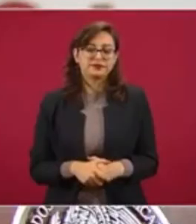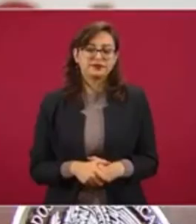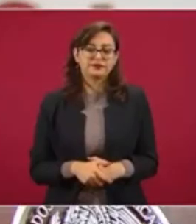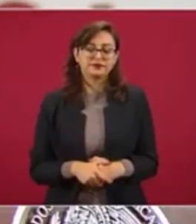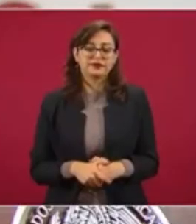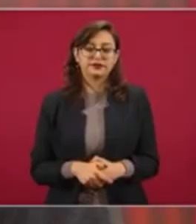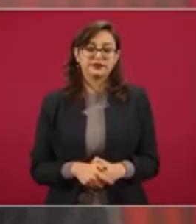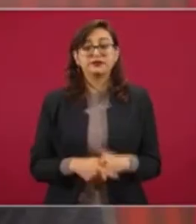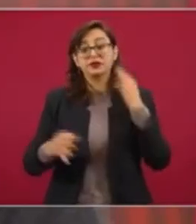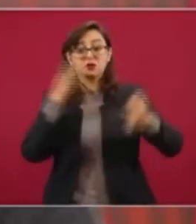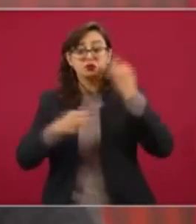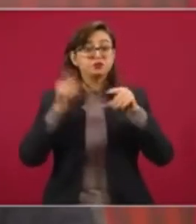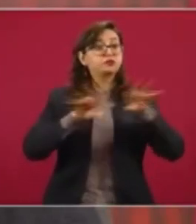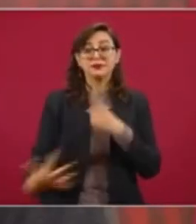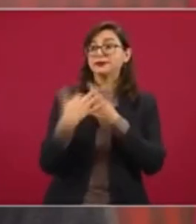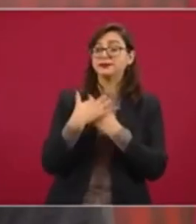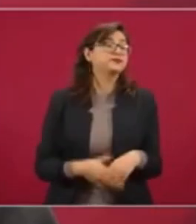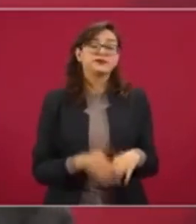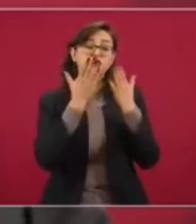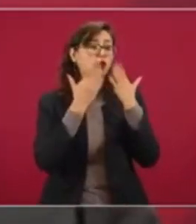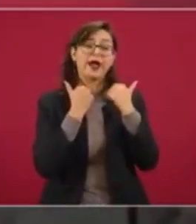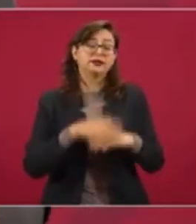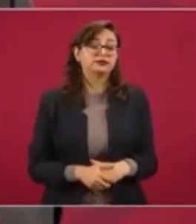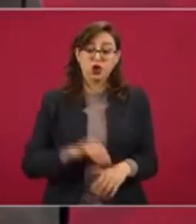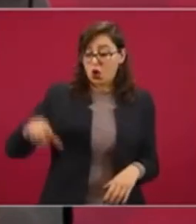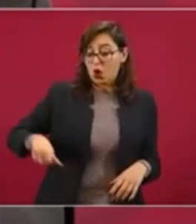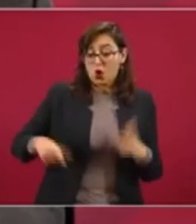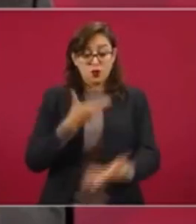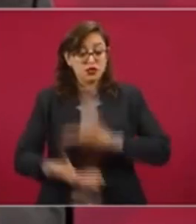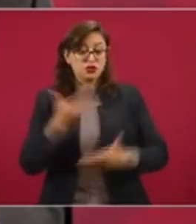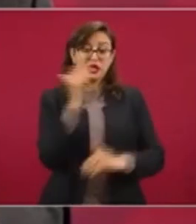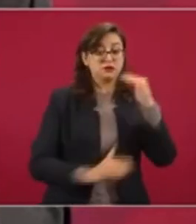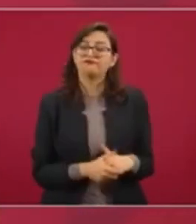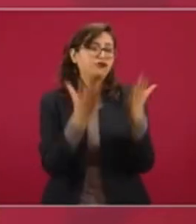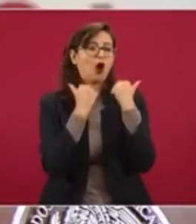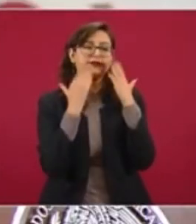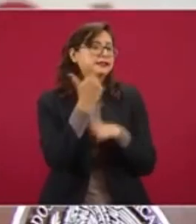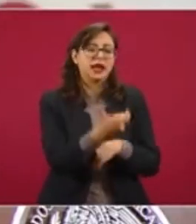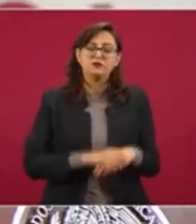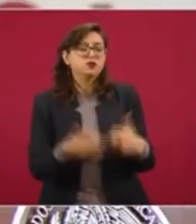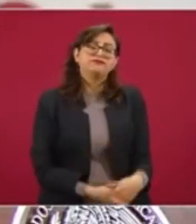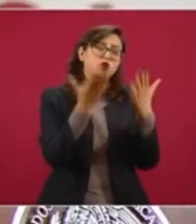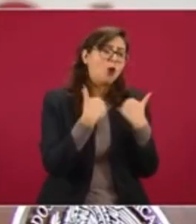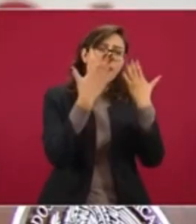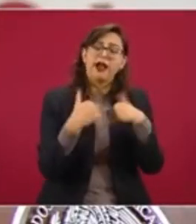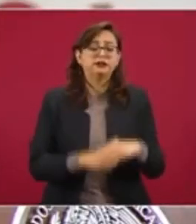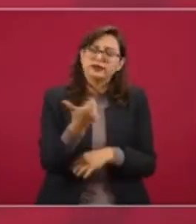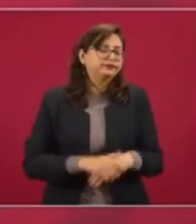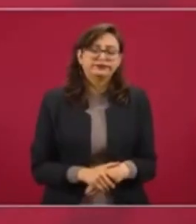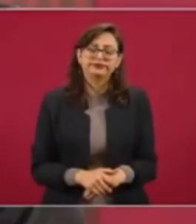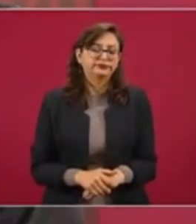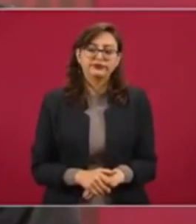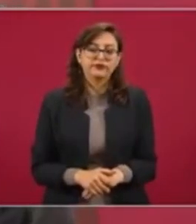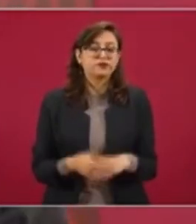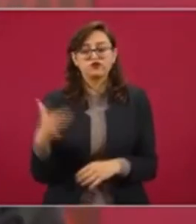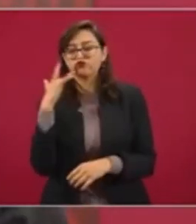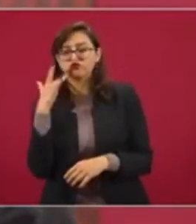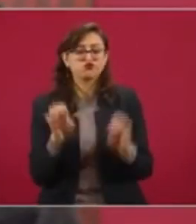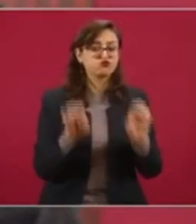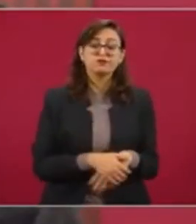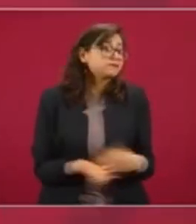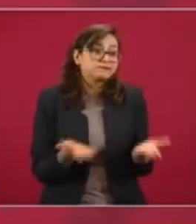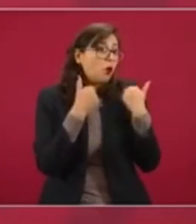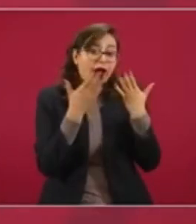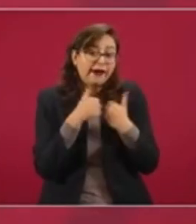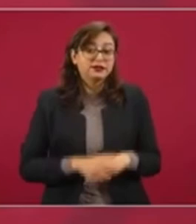Para gastos de publicidad, no hay. Para aumentar los sueldos de los altos funcionarios públicos, no hay. Para el derroche, no hay. Para la corrupción, no hay. Para los lujos, no hay.